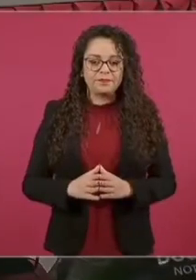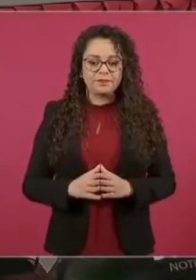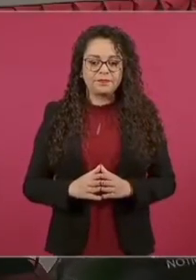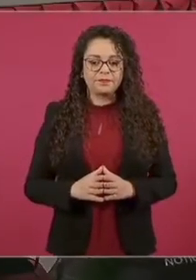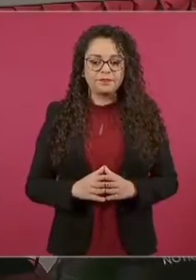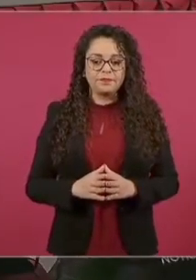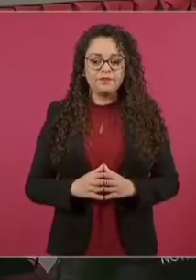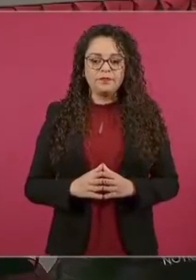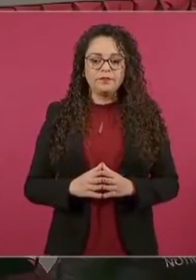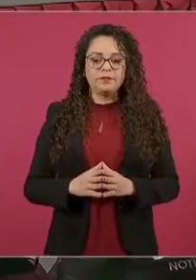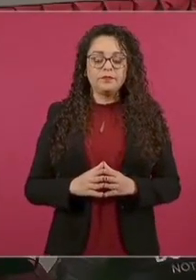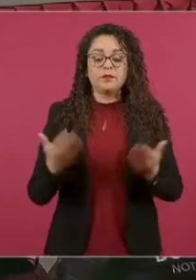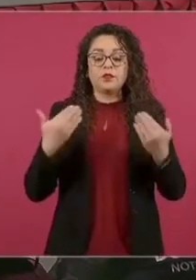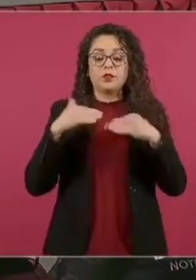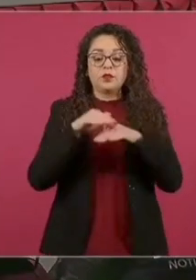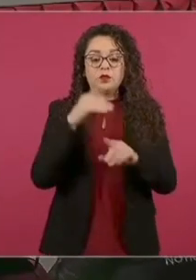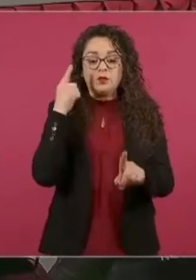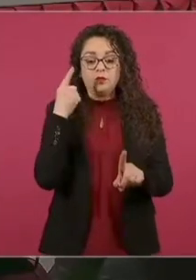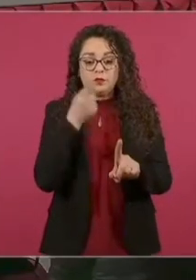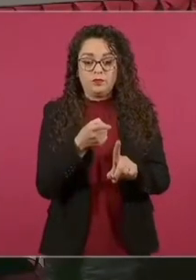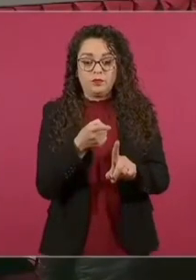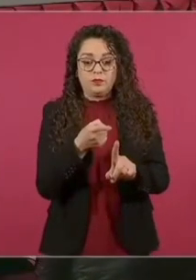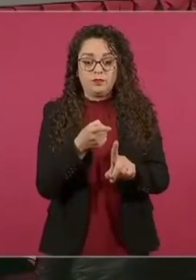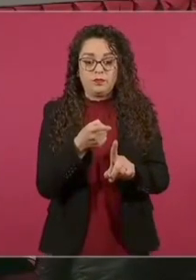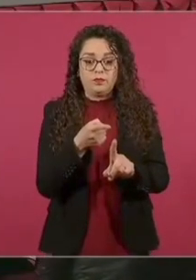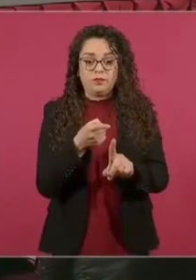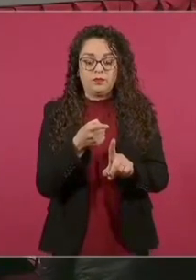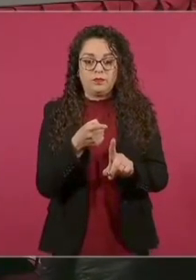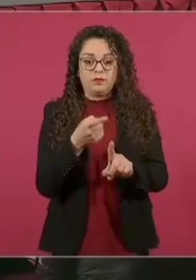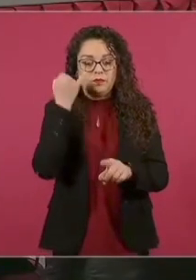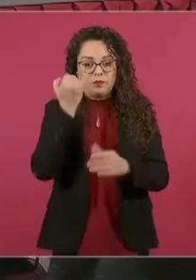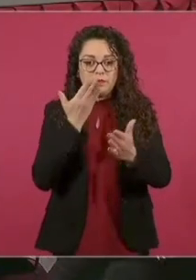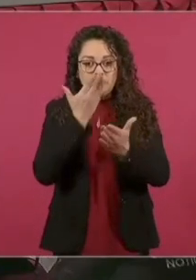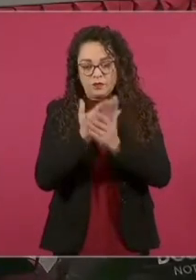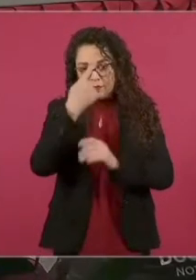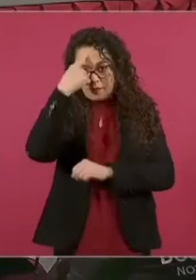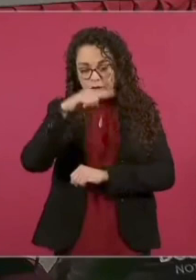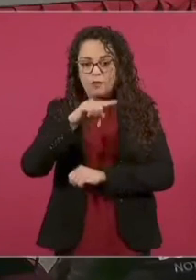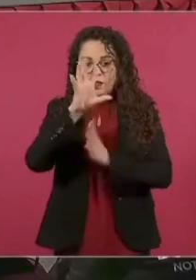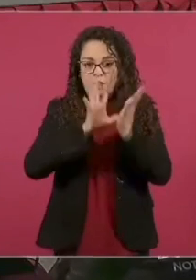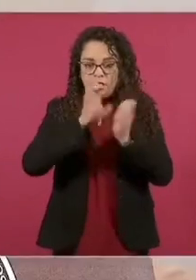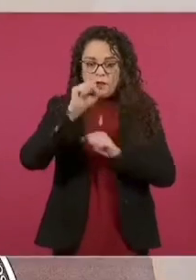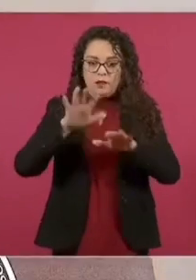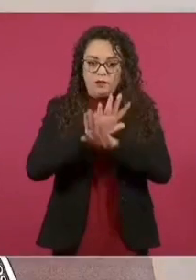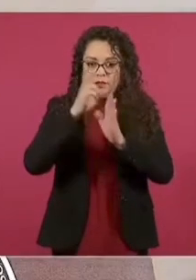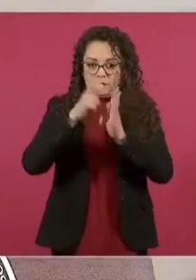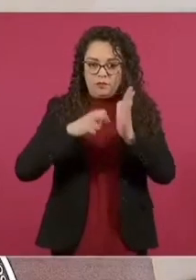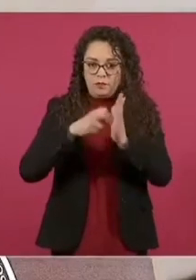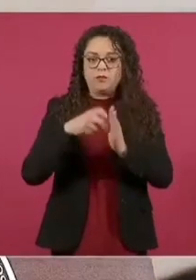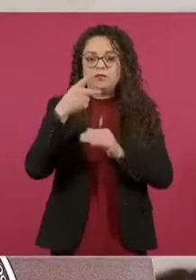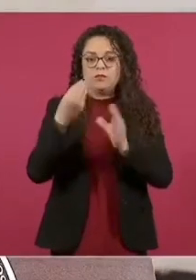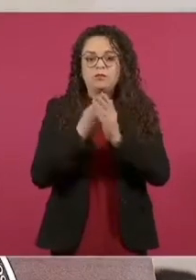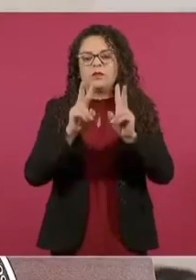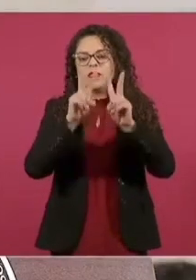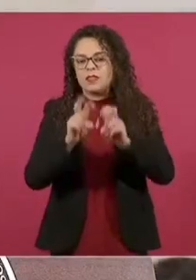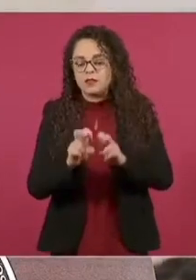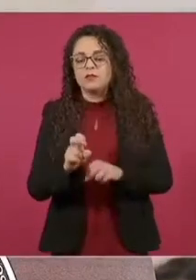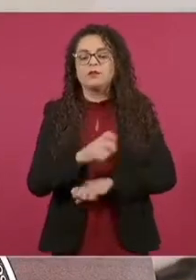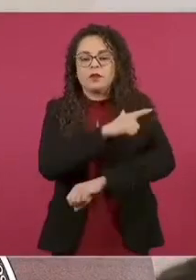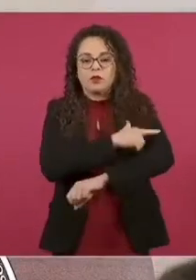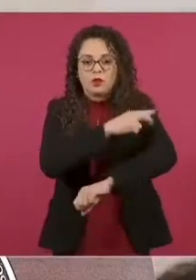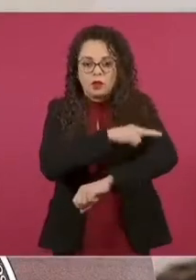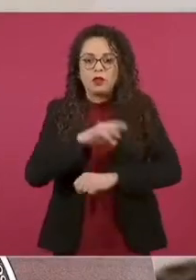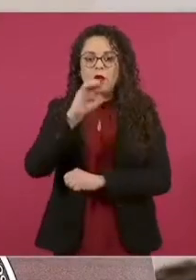Bien, en relación a este proyecto de reforma en materia de Guardia Nacional, ya